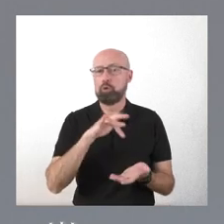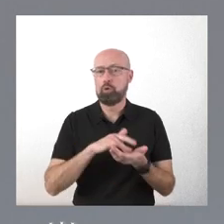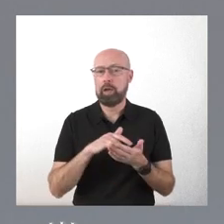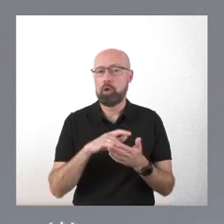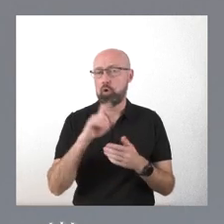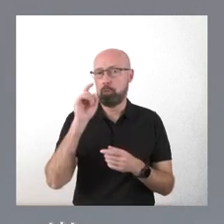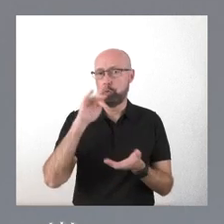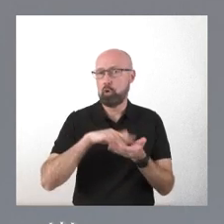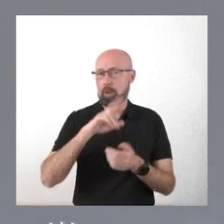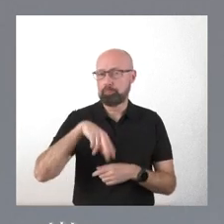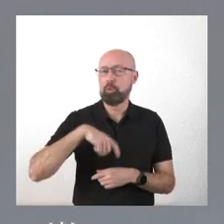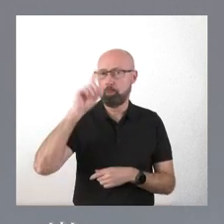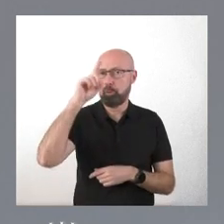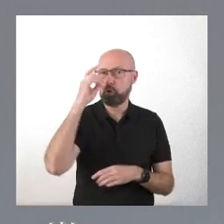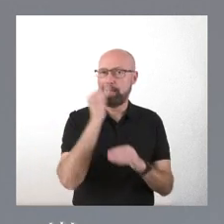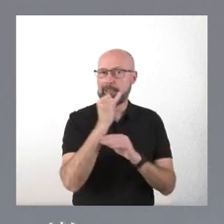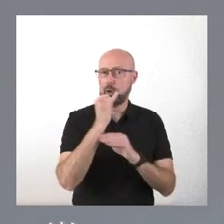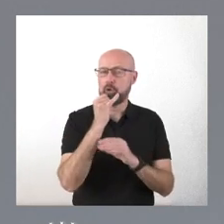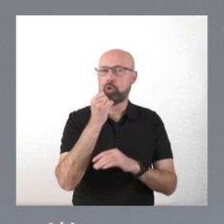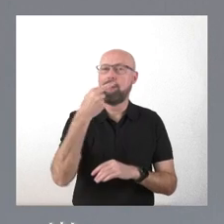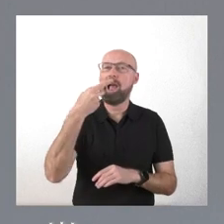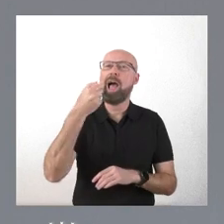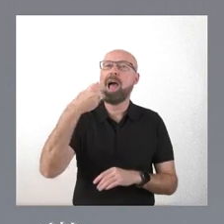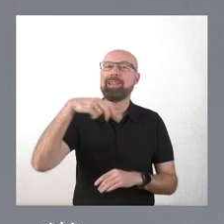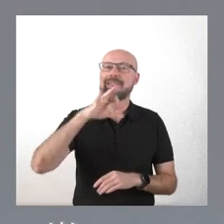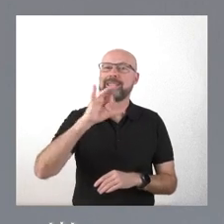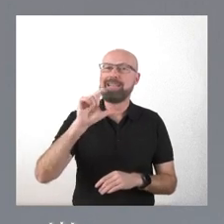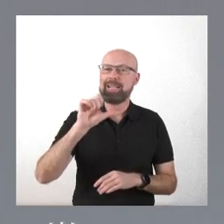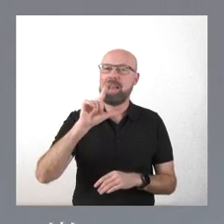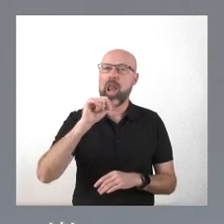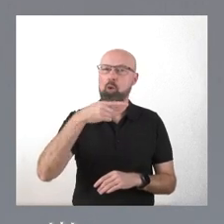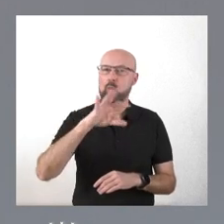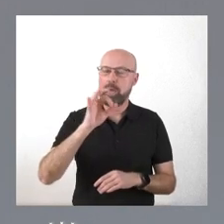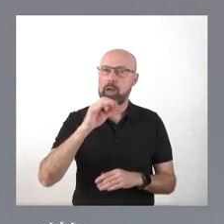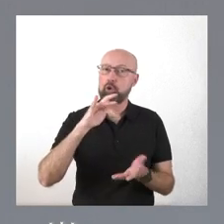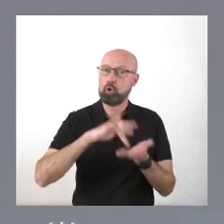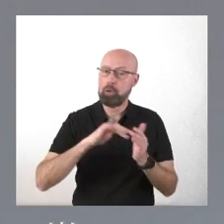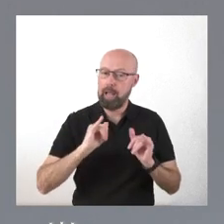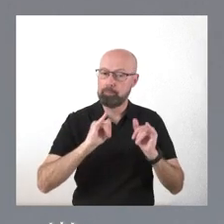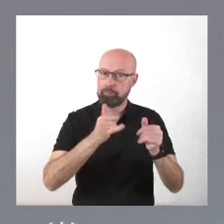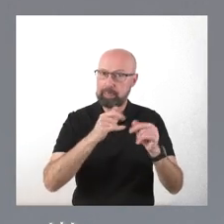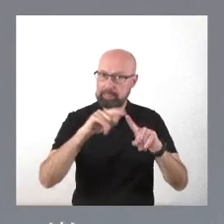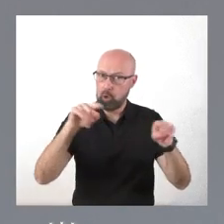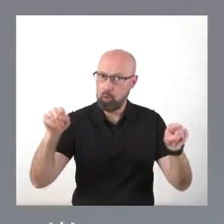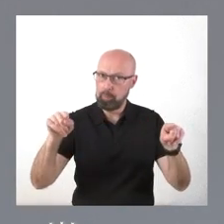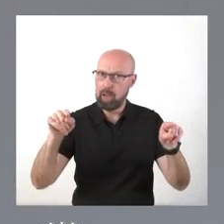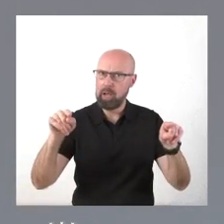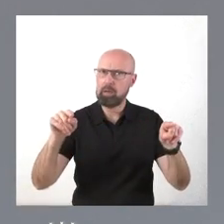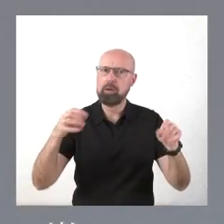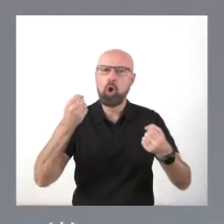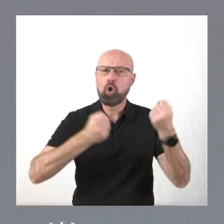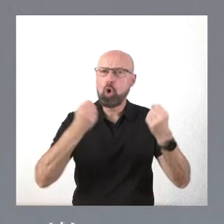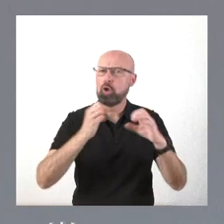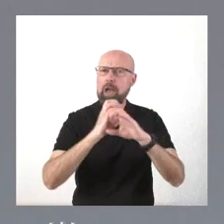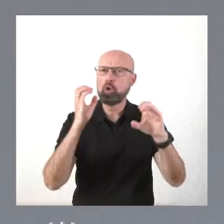Laguna, y cuando llegué, los coches, los autobuses, pasaban por debajo del acueducto. Pasaban por debajo del